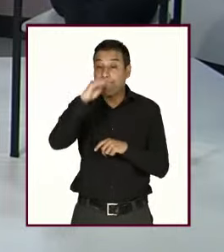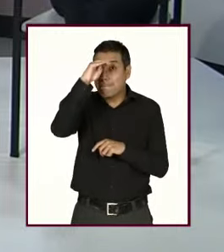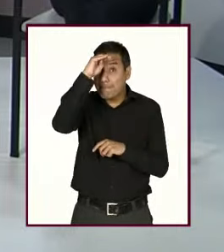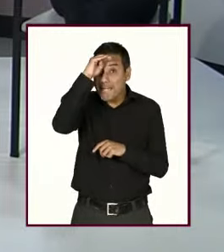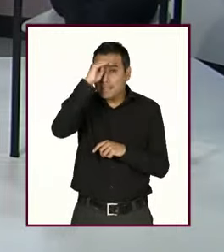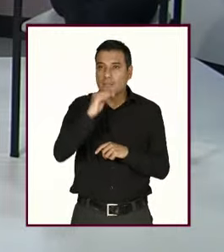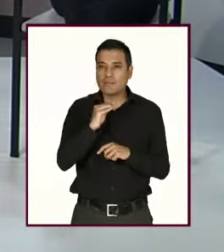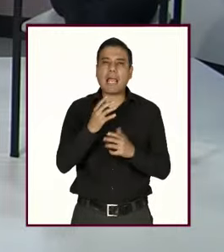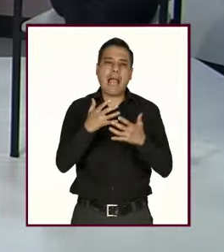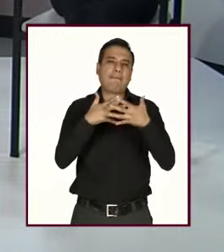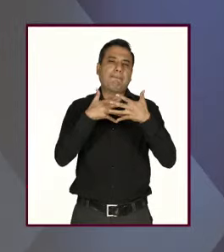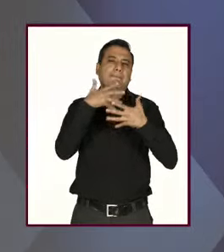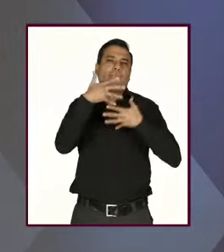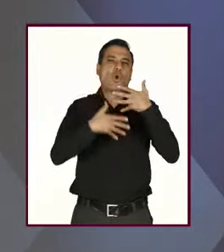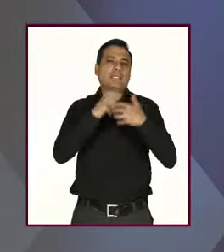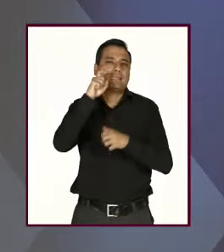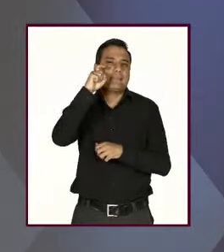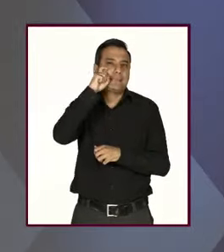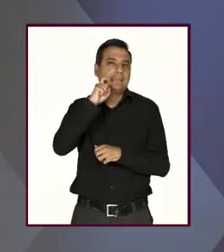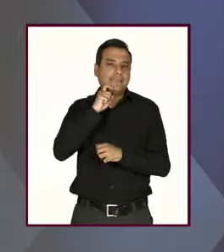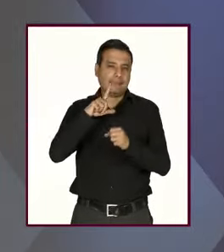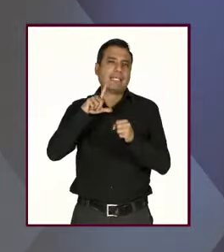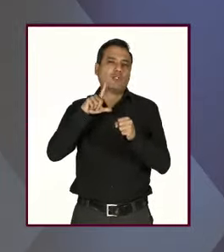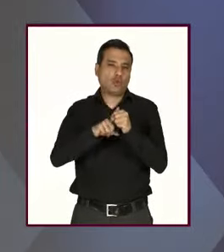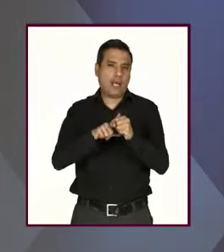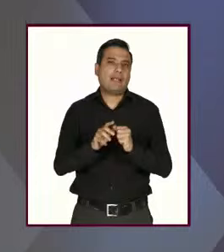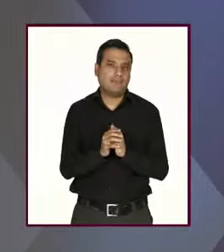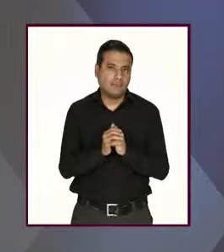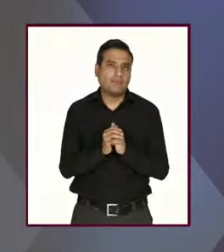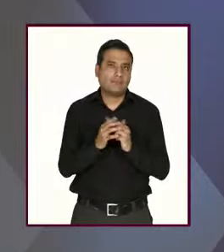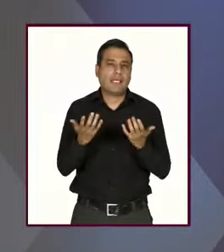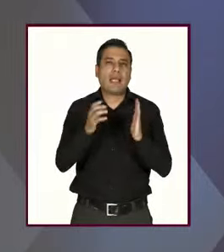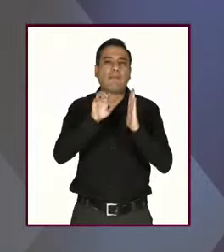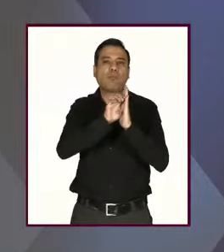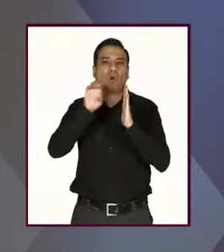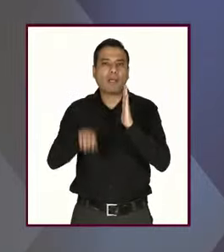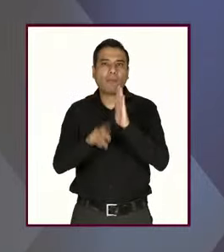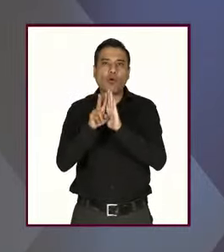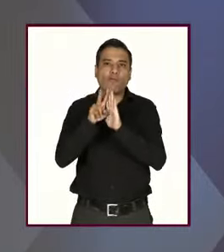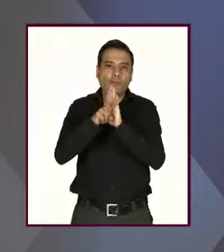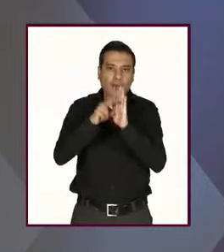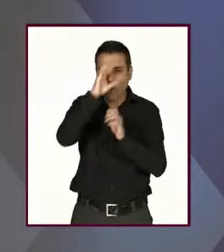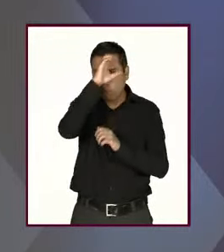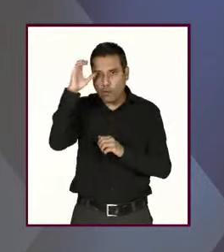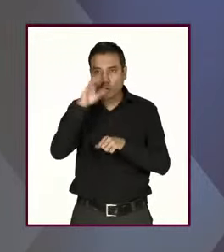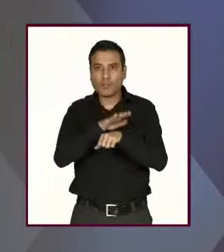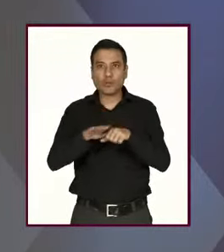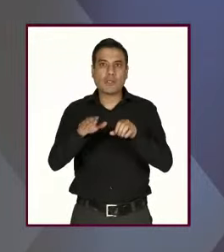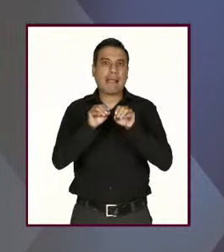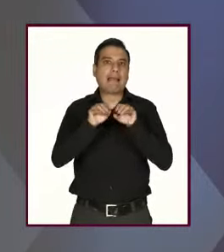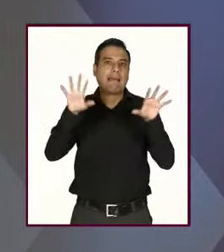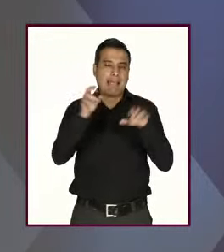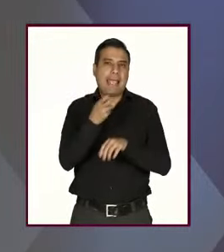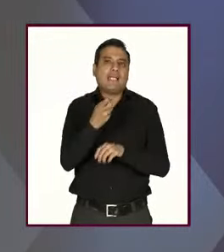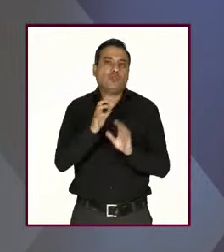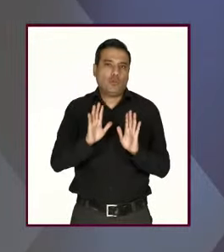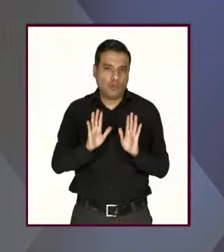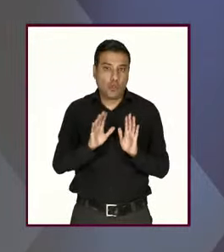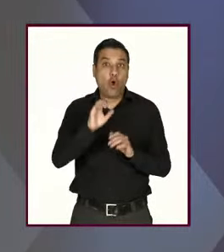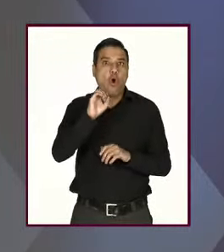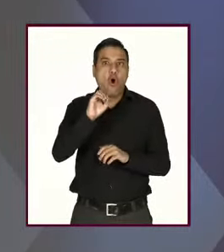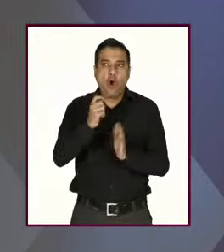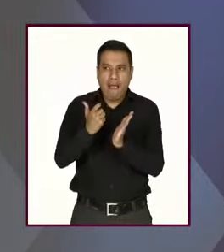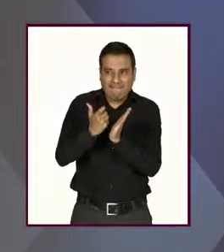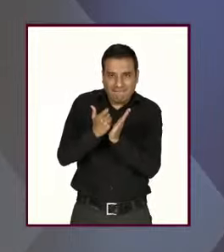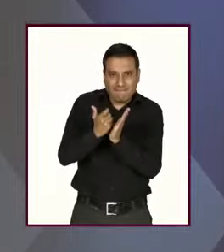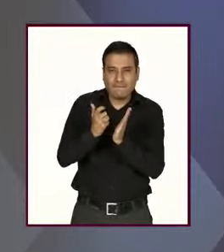la violencia sexual ¿no? lo más lógico siempre es pensar en si difunden o no tus videos o si te están chantajeando o